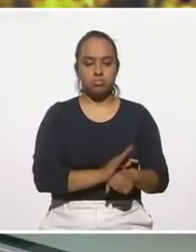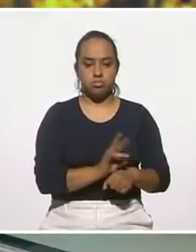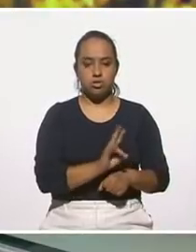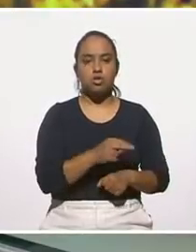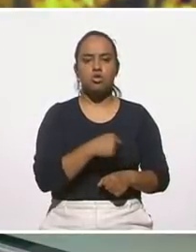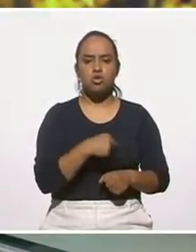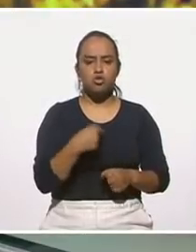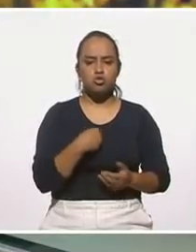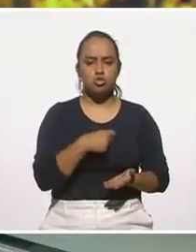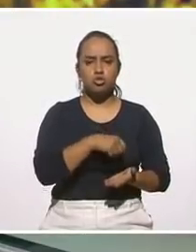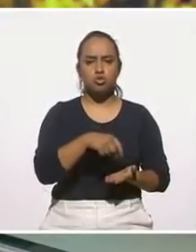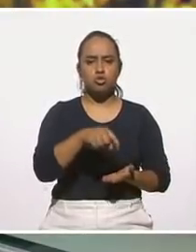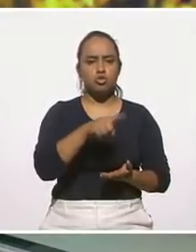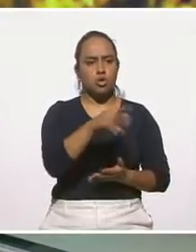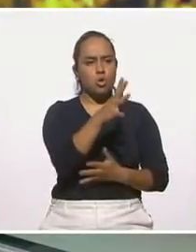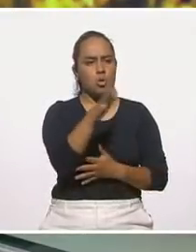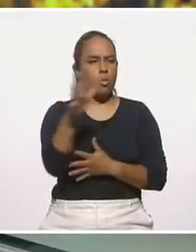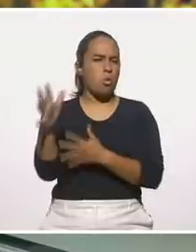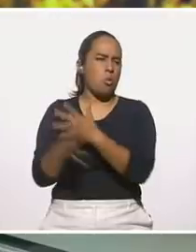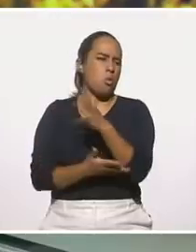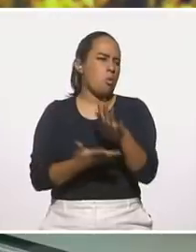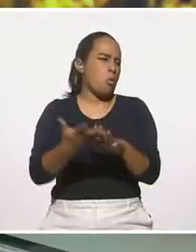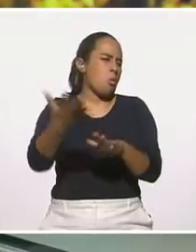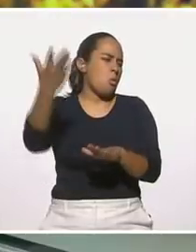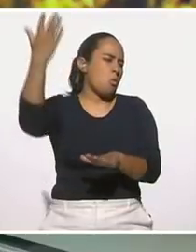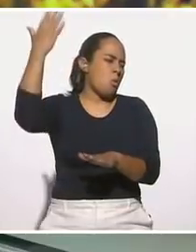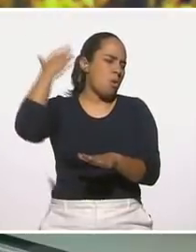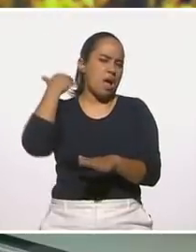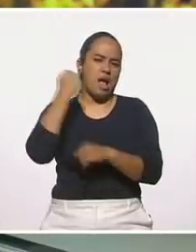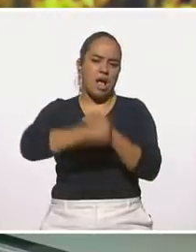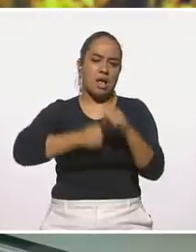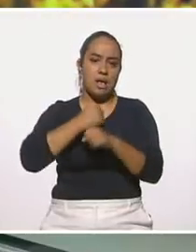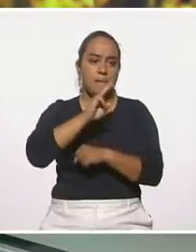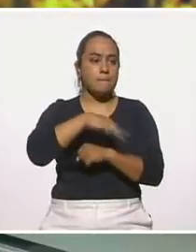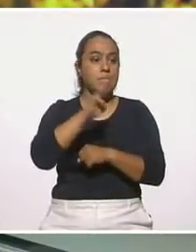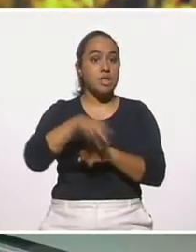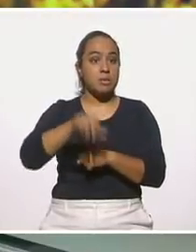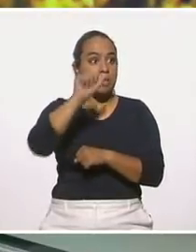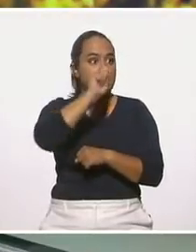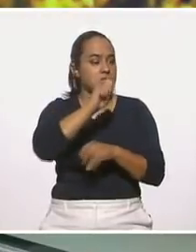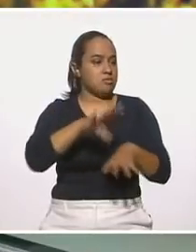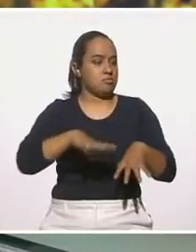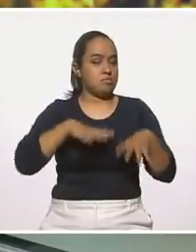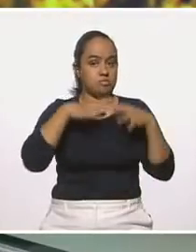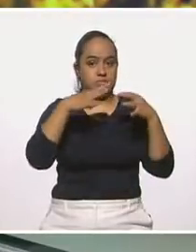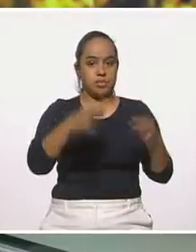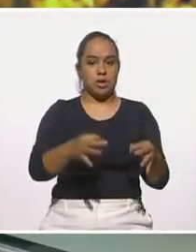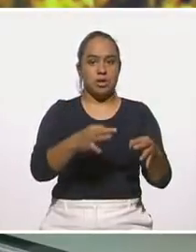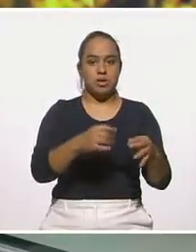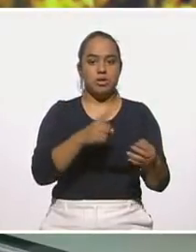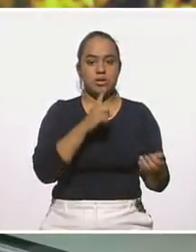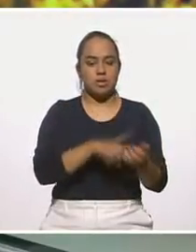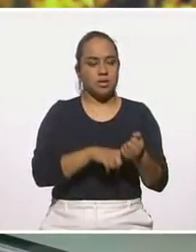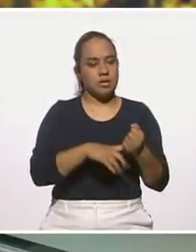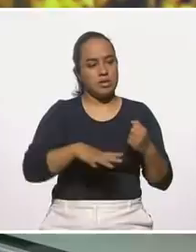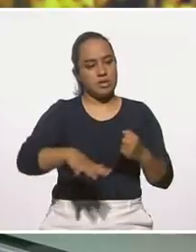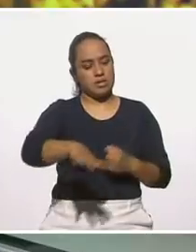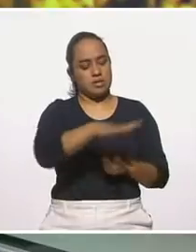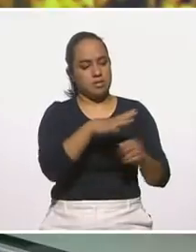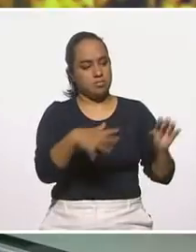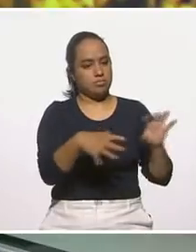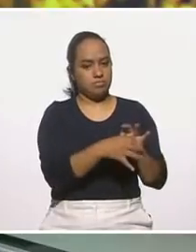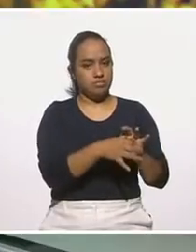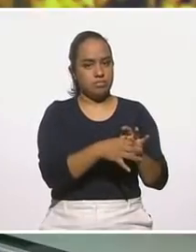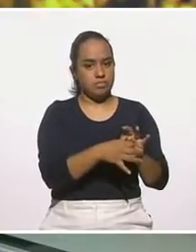sembramos, lo que eran los bosques de hace muchos años, cuando Milpalta se creó, y que era parte de esta gran urbe, ¿sí?